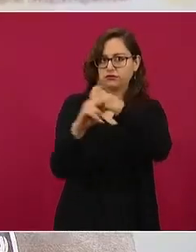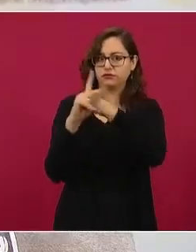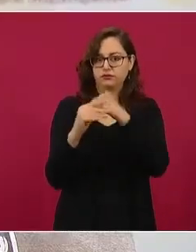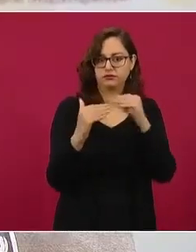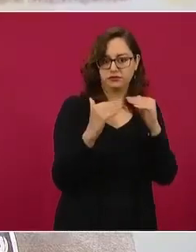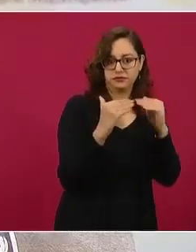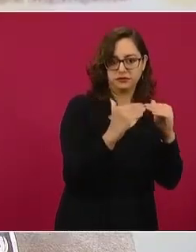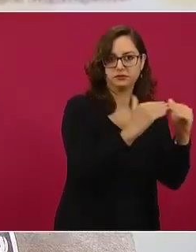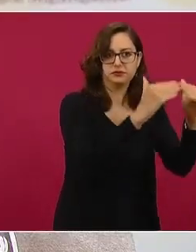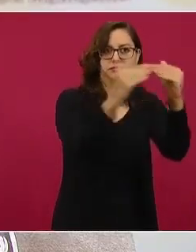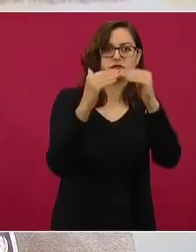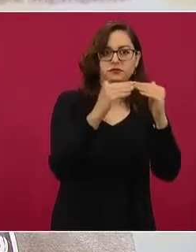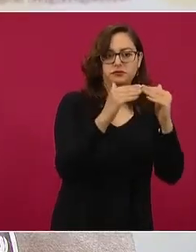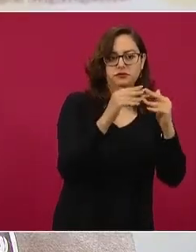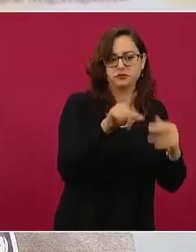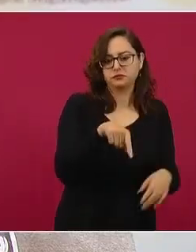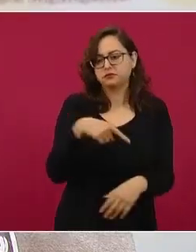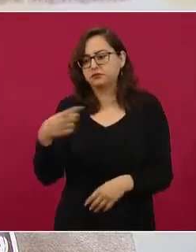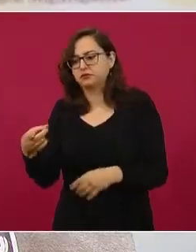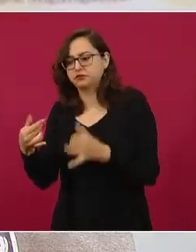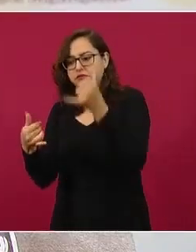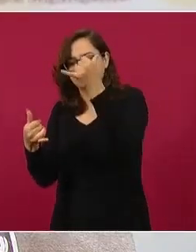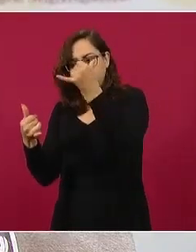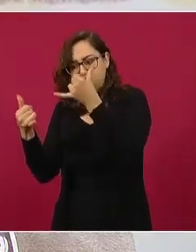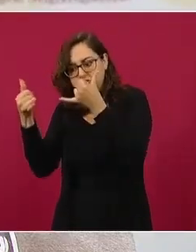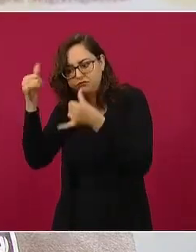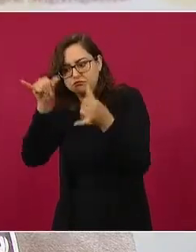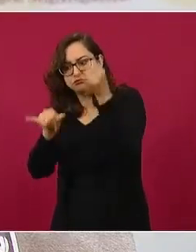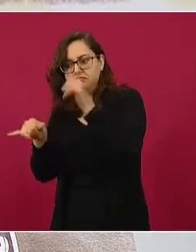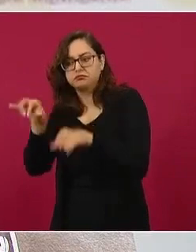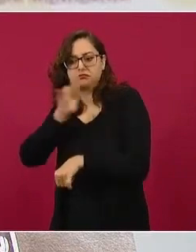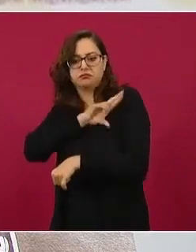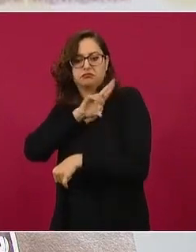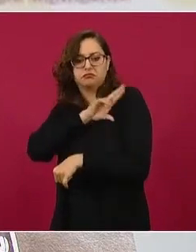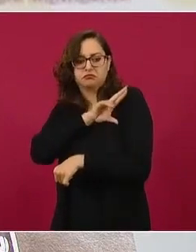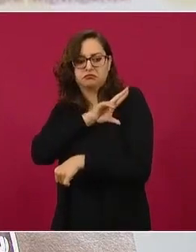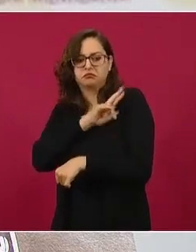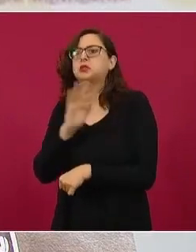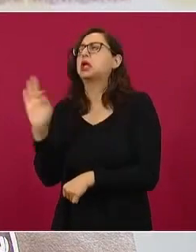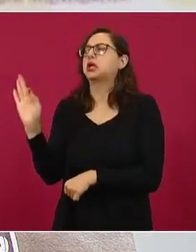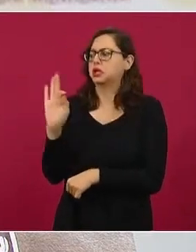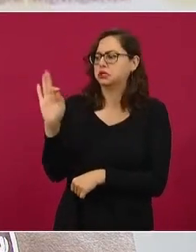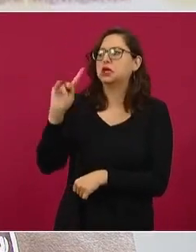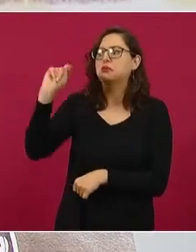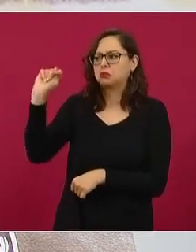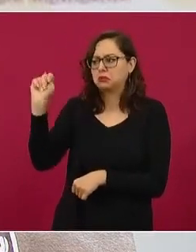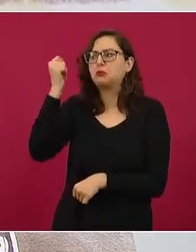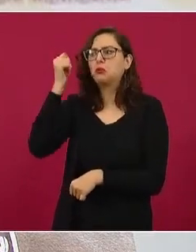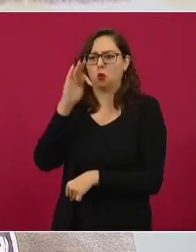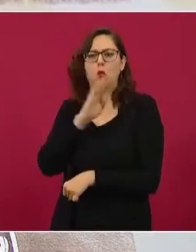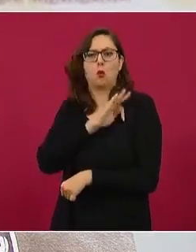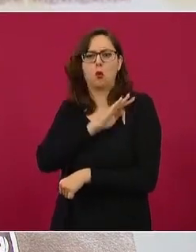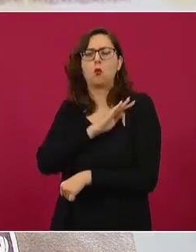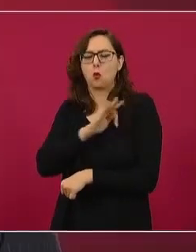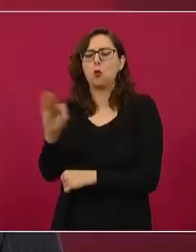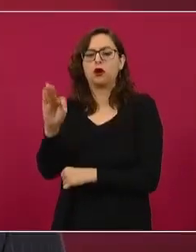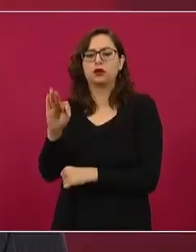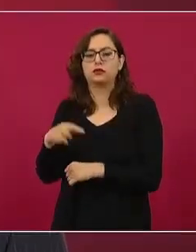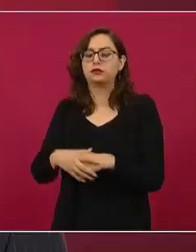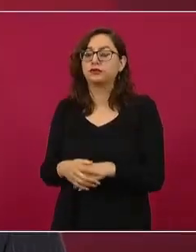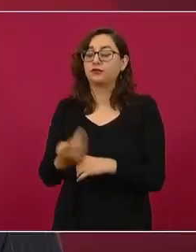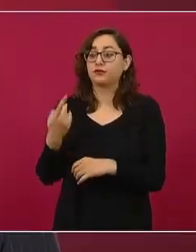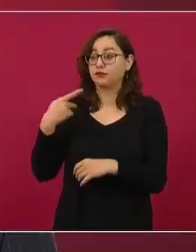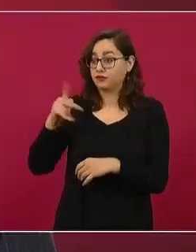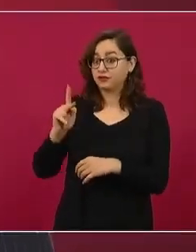posible que laboratorios comerciales pudieran tener capacidades tecnológicas para hacerlo, pero difícilmente pueden montar los protocolos de alta